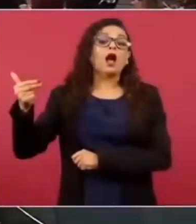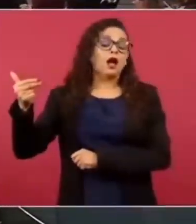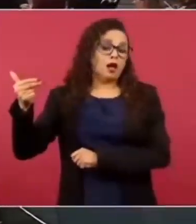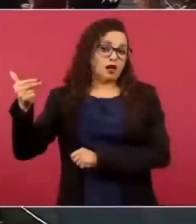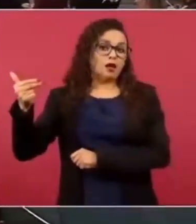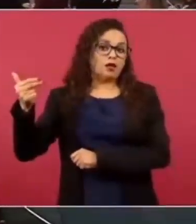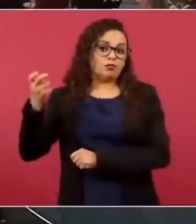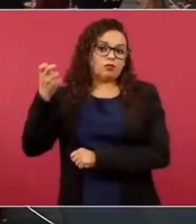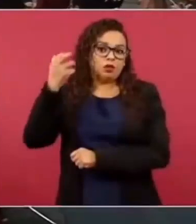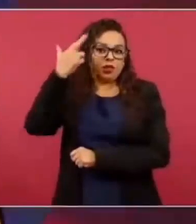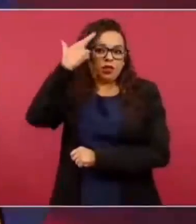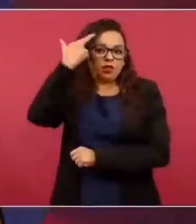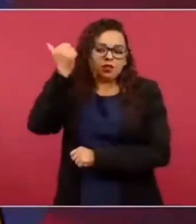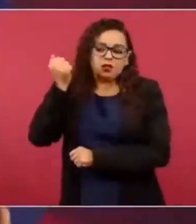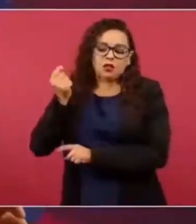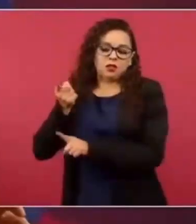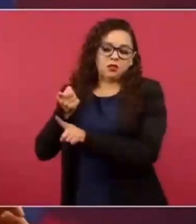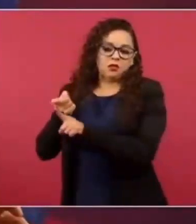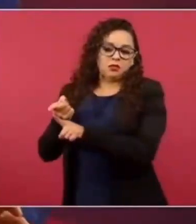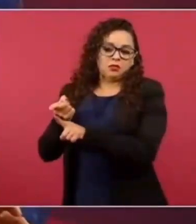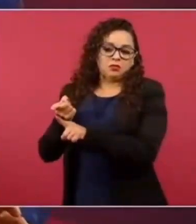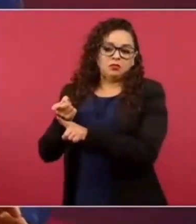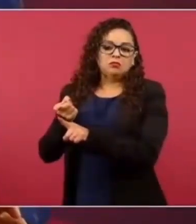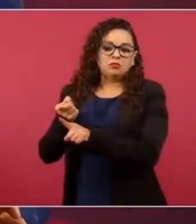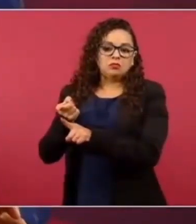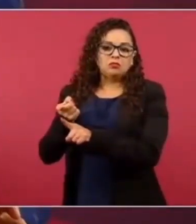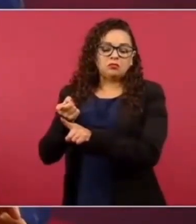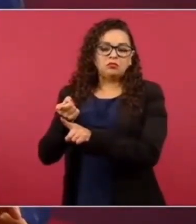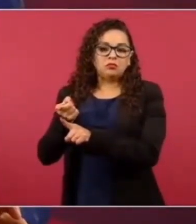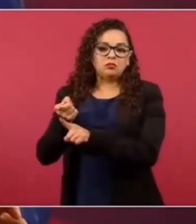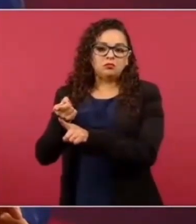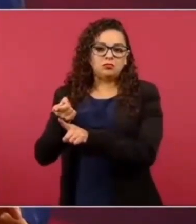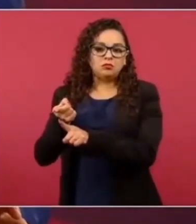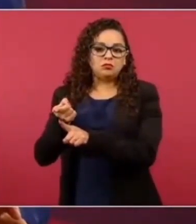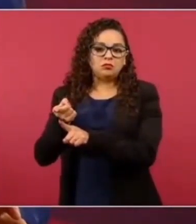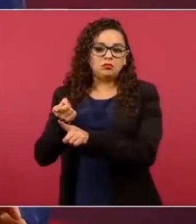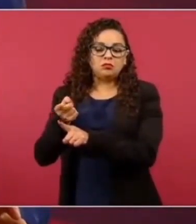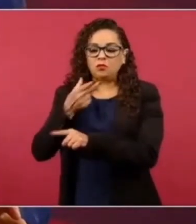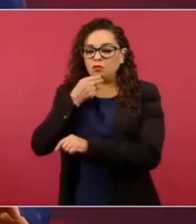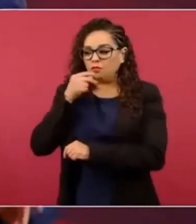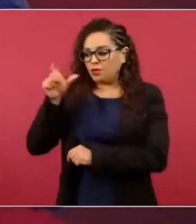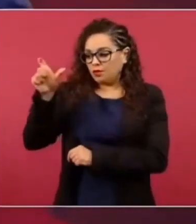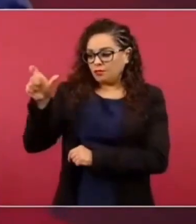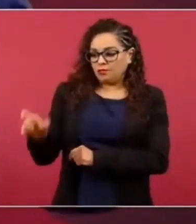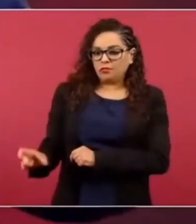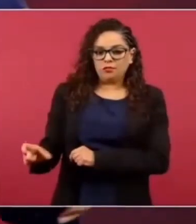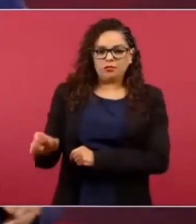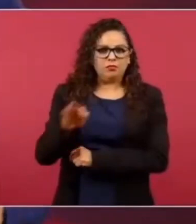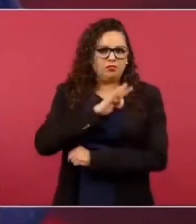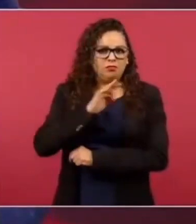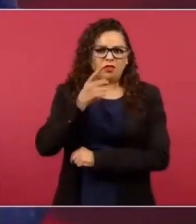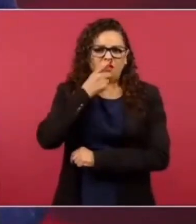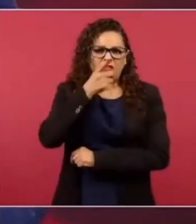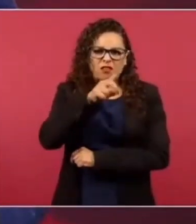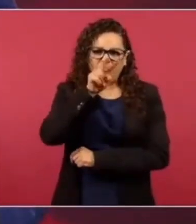puede García Luna informar